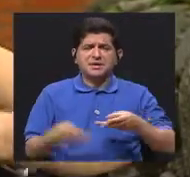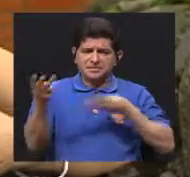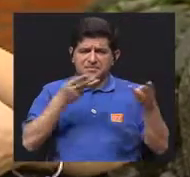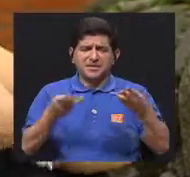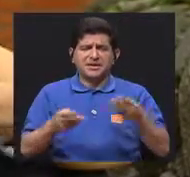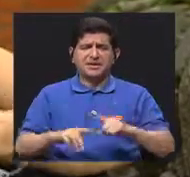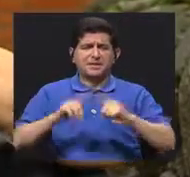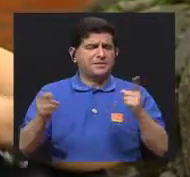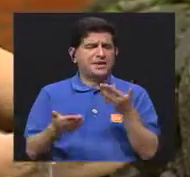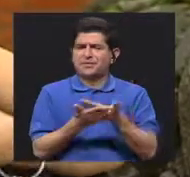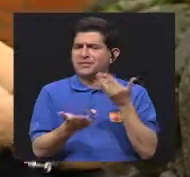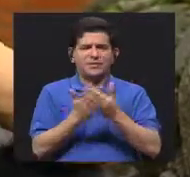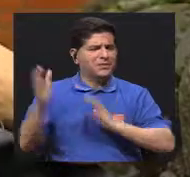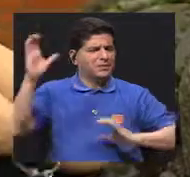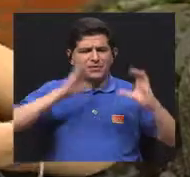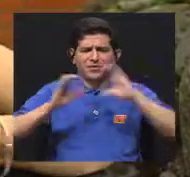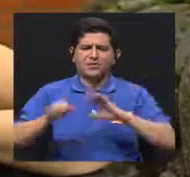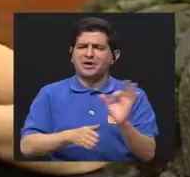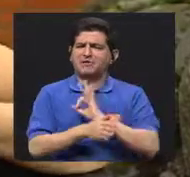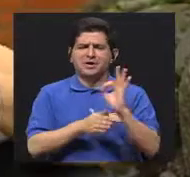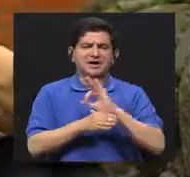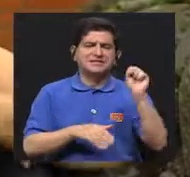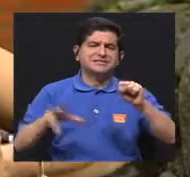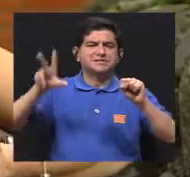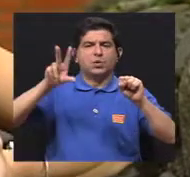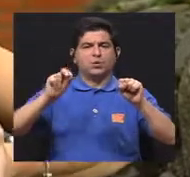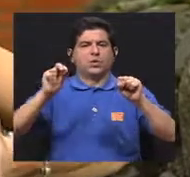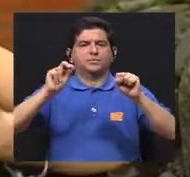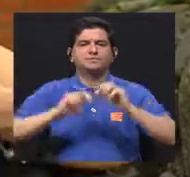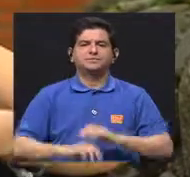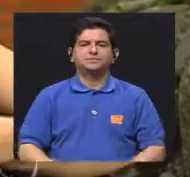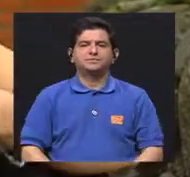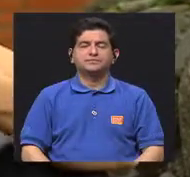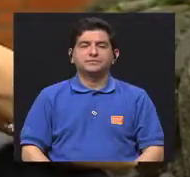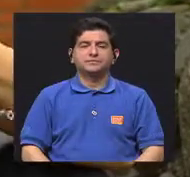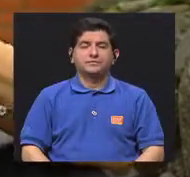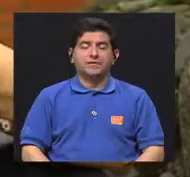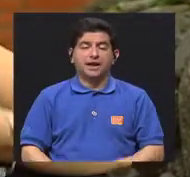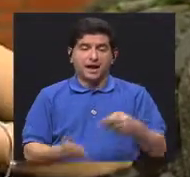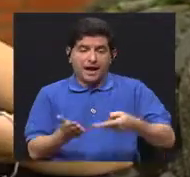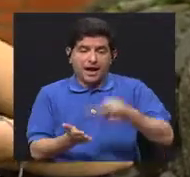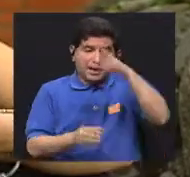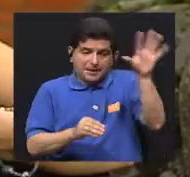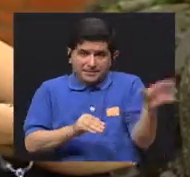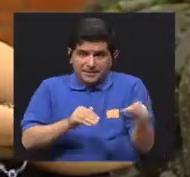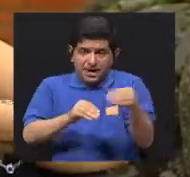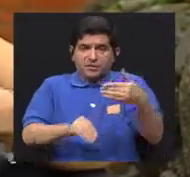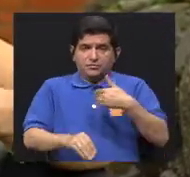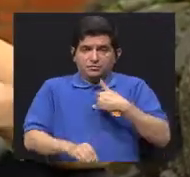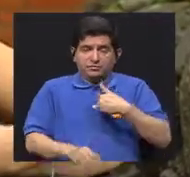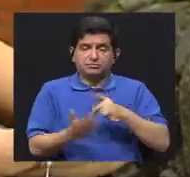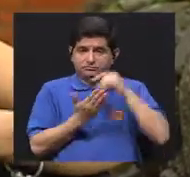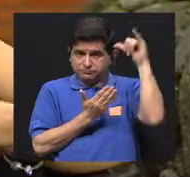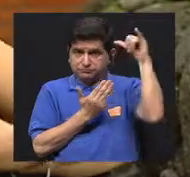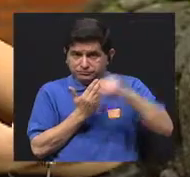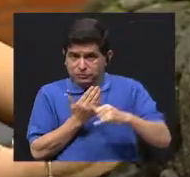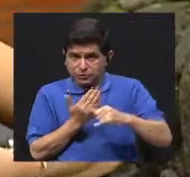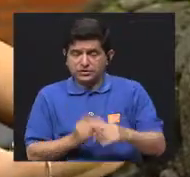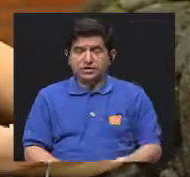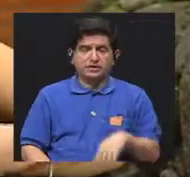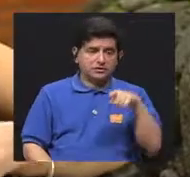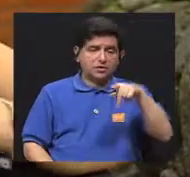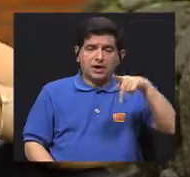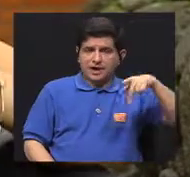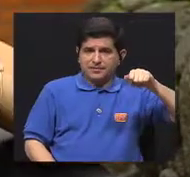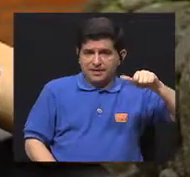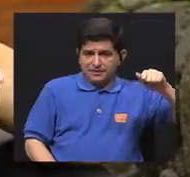y se carece de la evidencia científica de si funcionan o no funcionan. Entonces el valor añadido del proyecto, de la